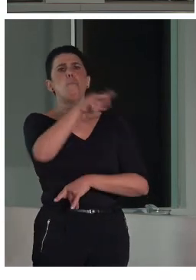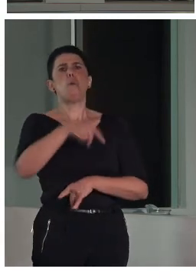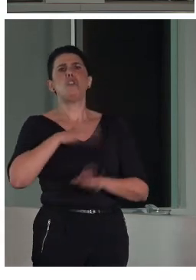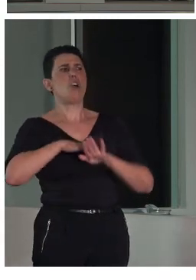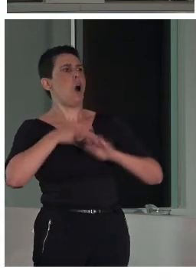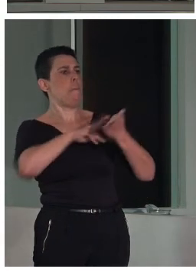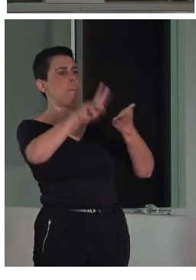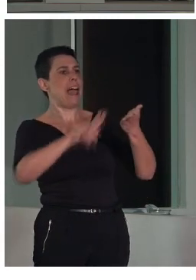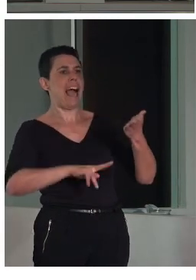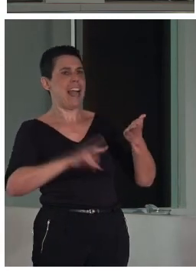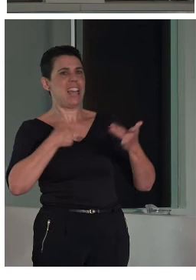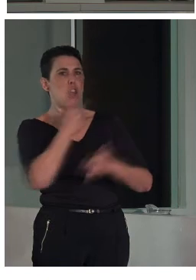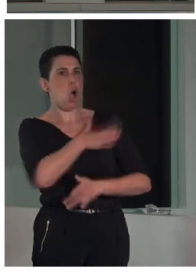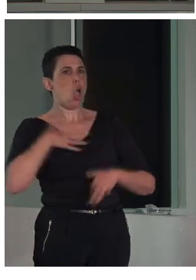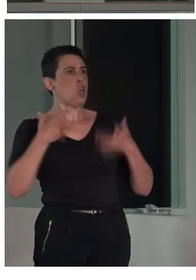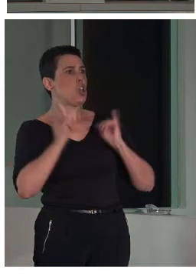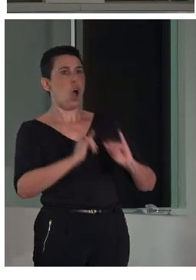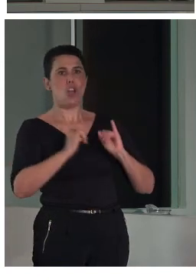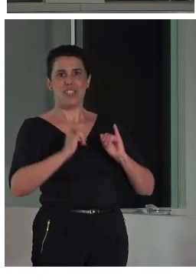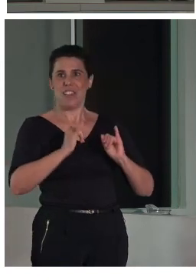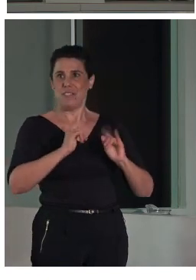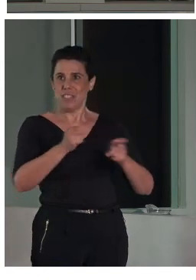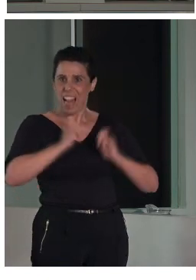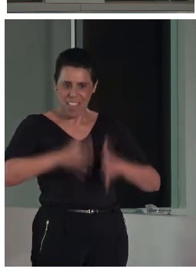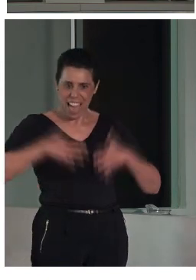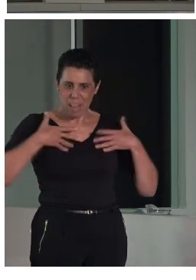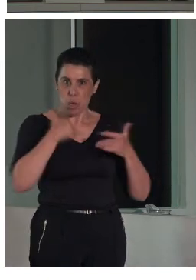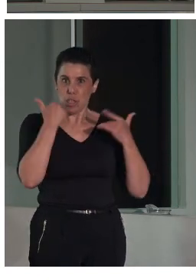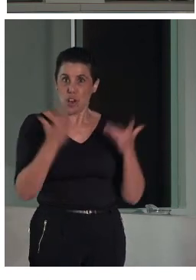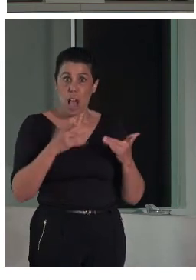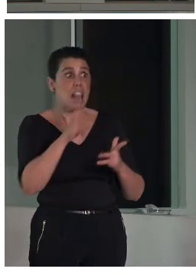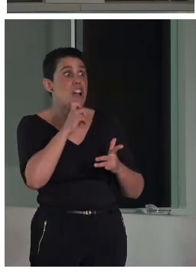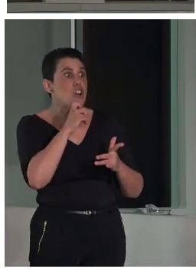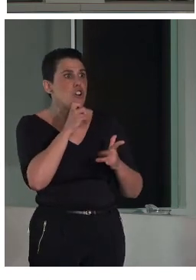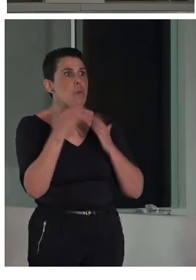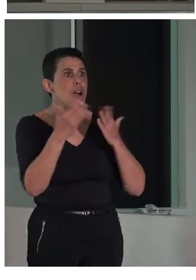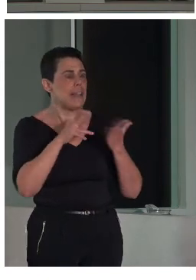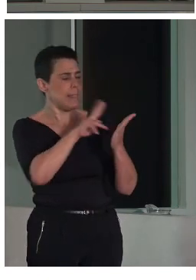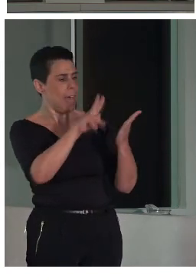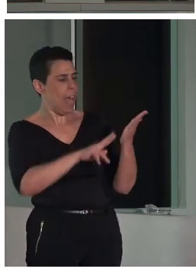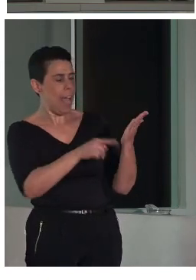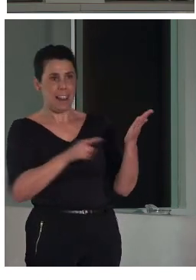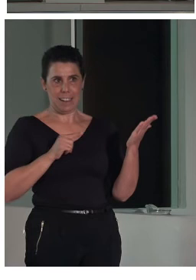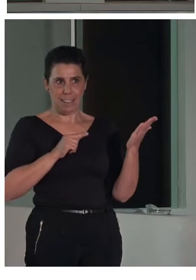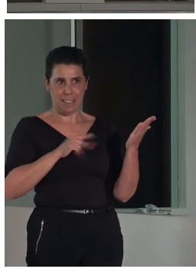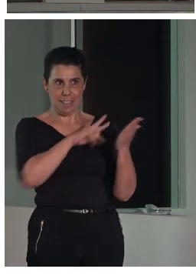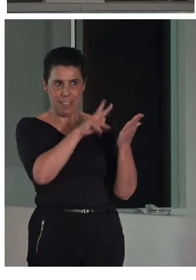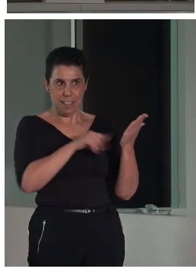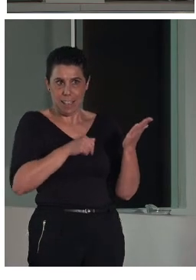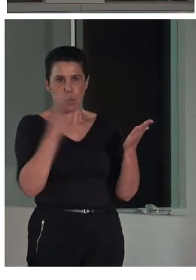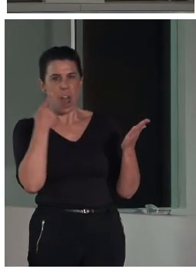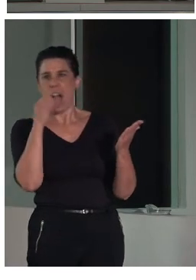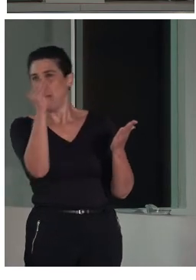experiencia cultural en donde la lectura te permita introducirte mínimamente en aquello que tienes delante. Y no podemos, entonces,